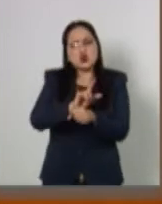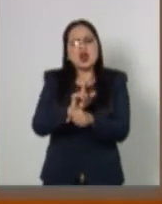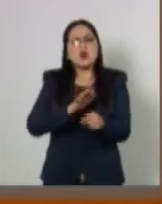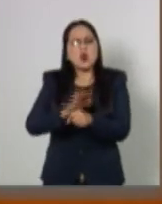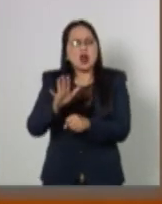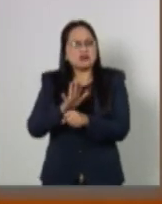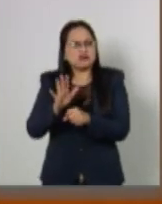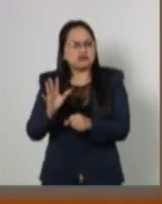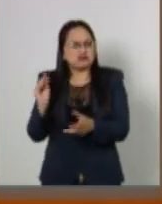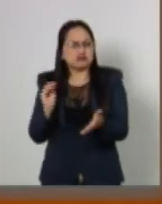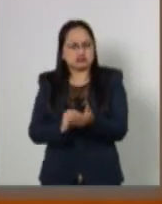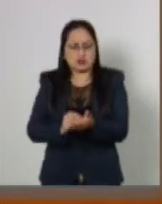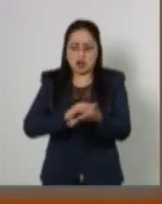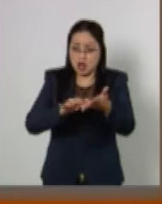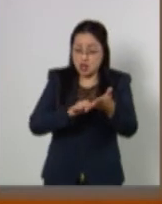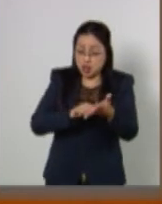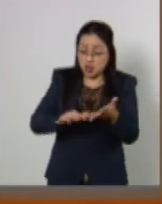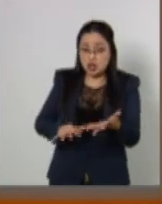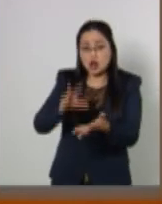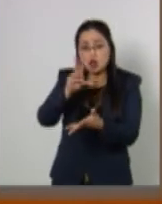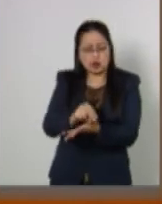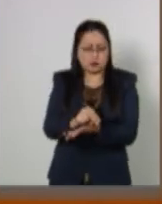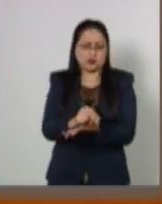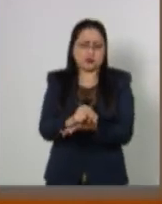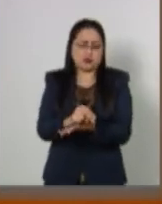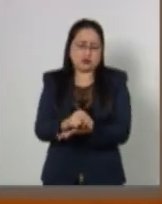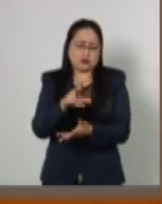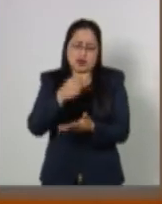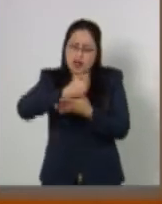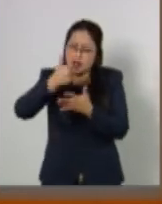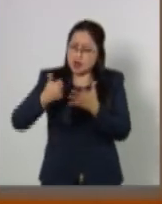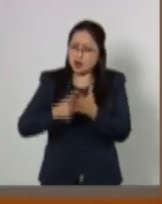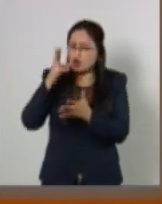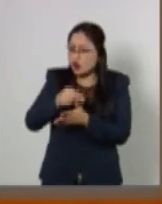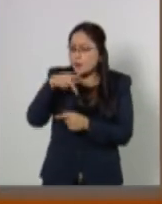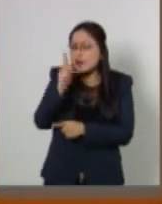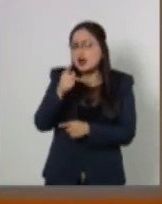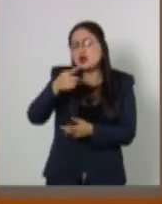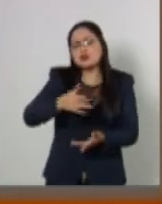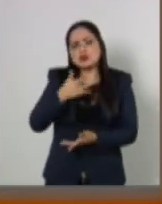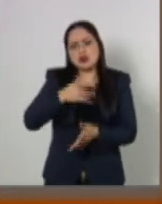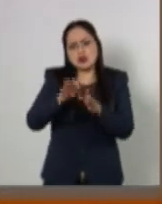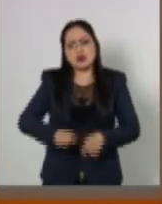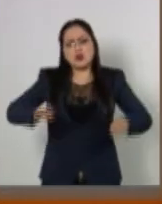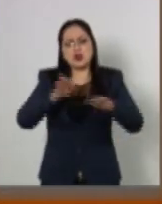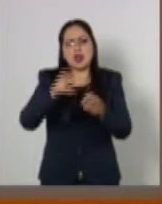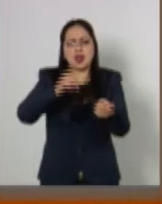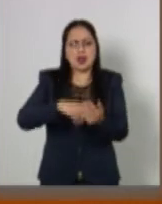me voy a detener por obviedad el tiempo a leer cada una de ellas, pero nos parece que los nueve